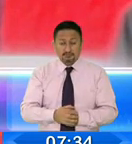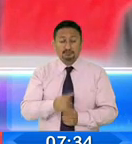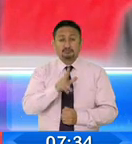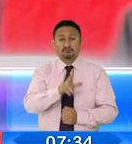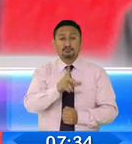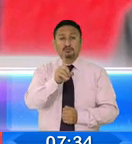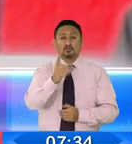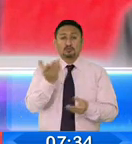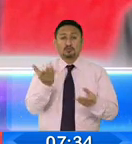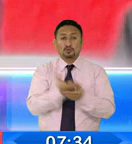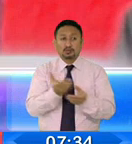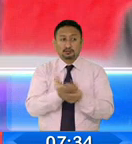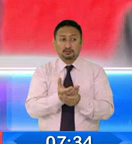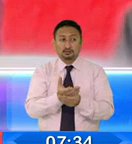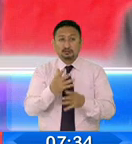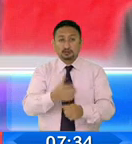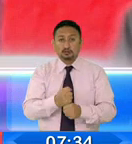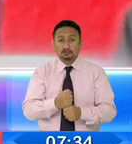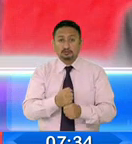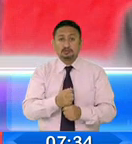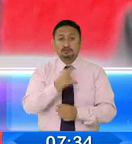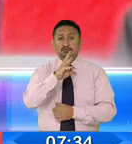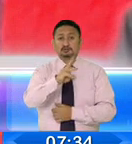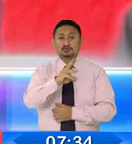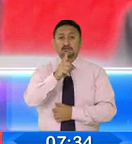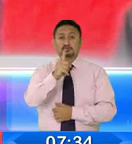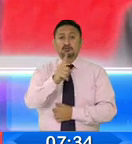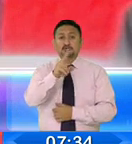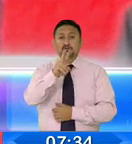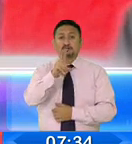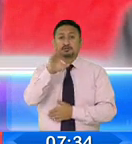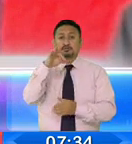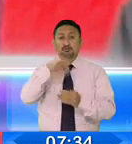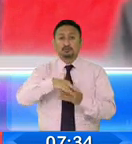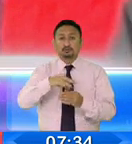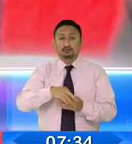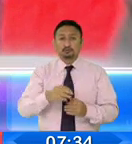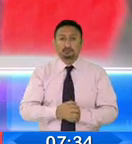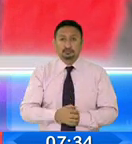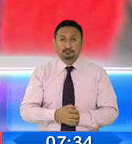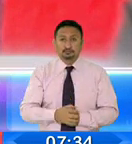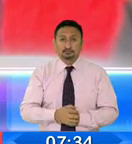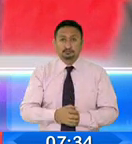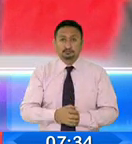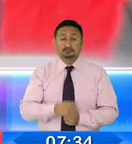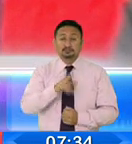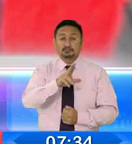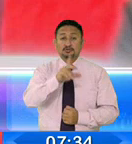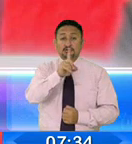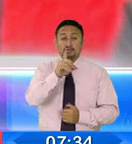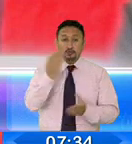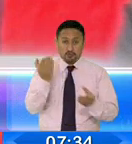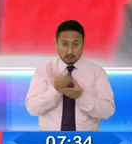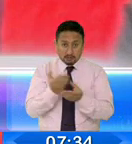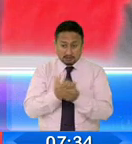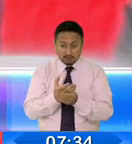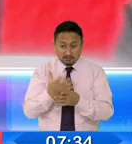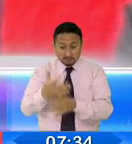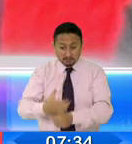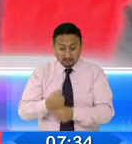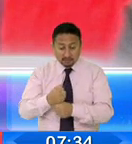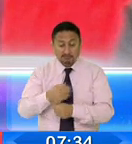actas recuperamos 612 votos. Si con 31 actas recuperamos